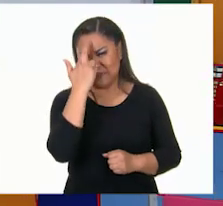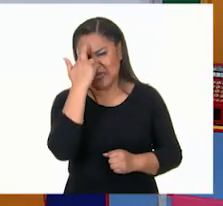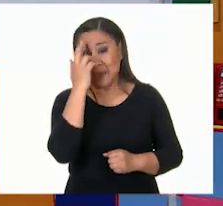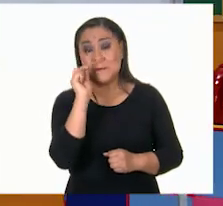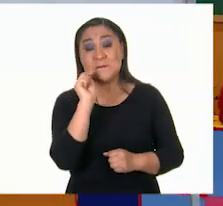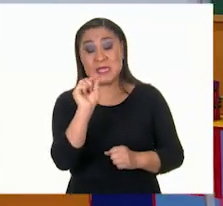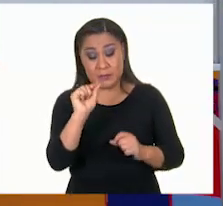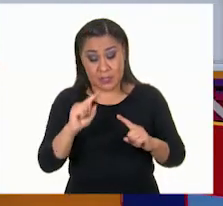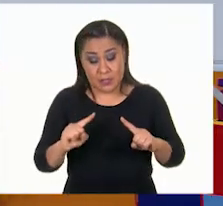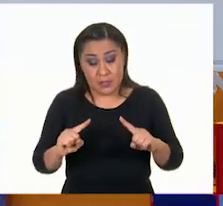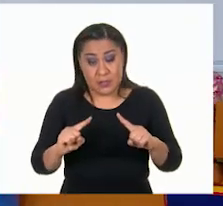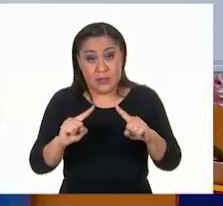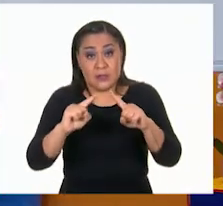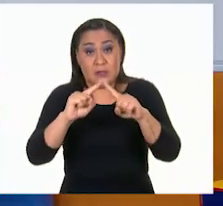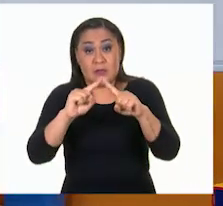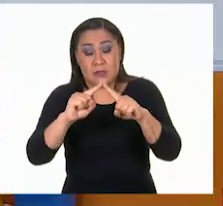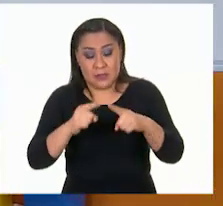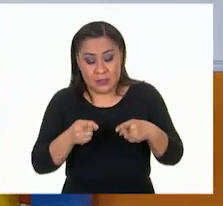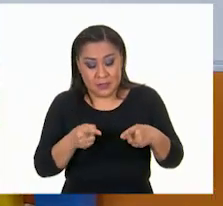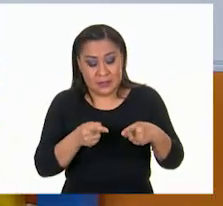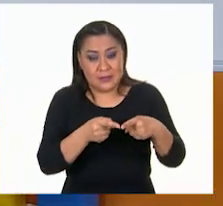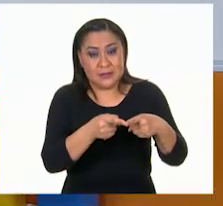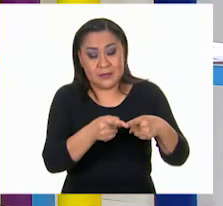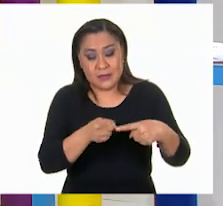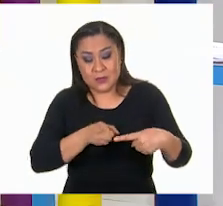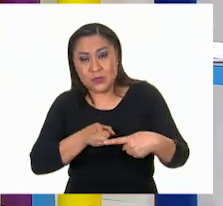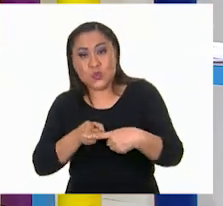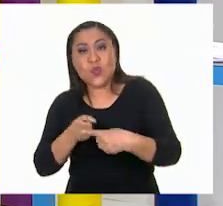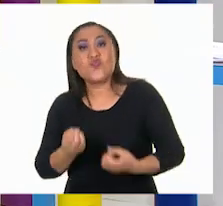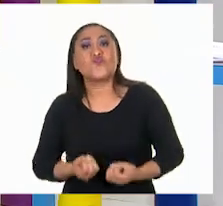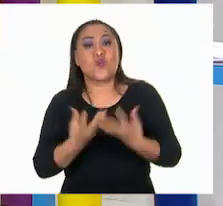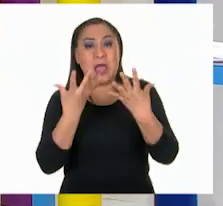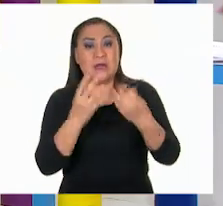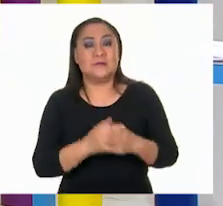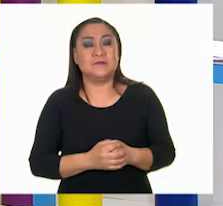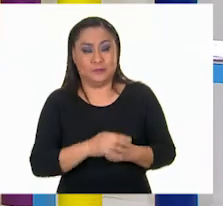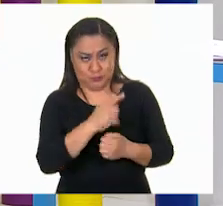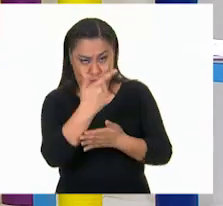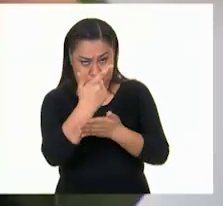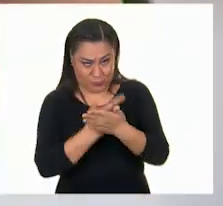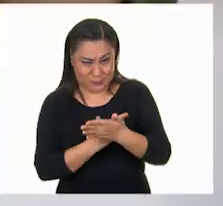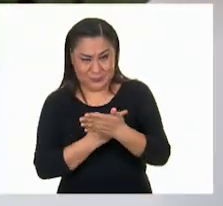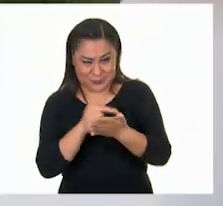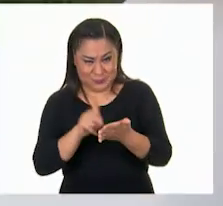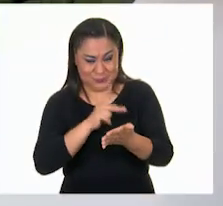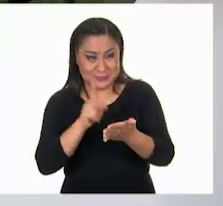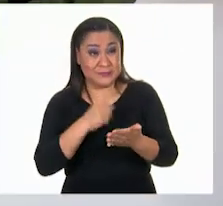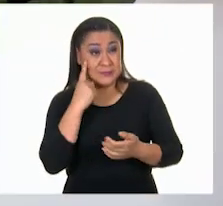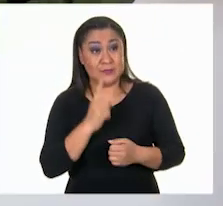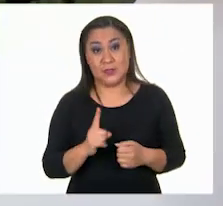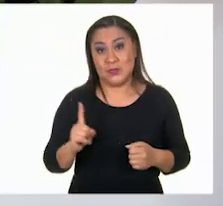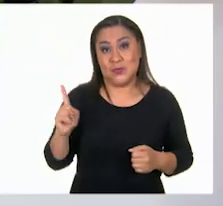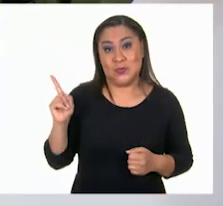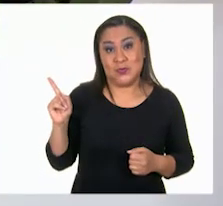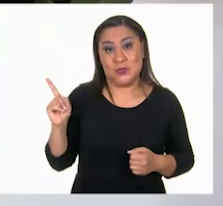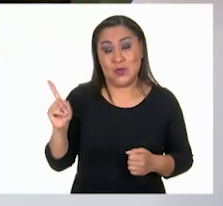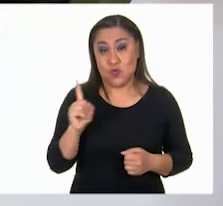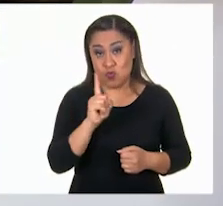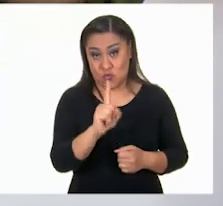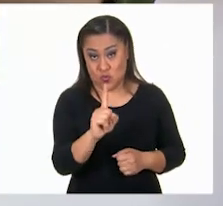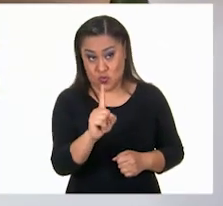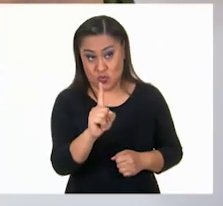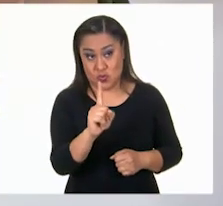uniones de nuestras aristas. Cuéntalas y ahorita vamos a destruirlos. Muy bien, vamos a empezar con este. Uno,